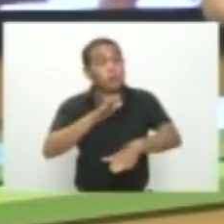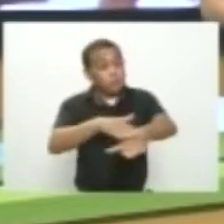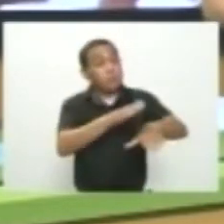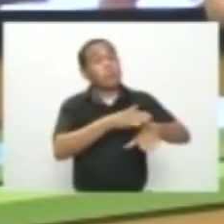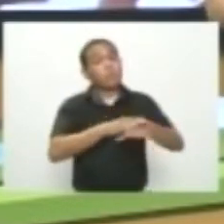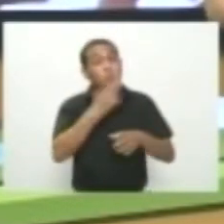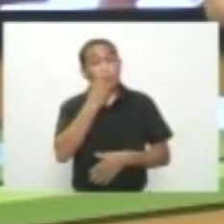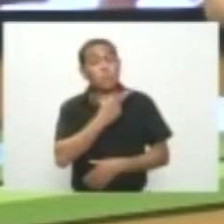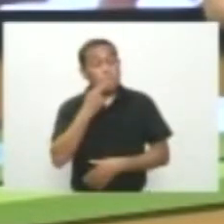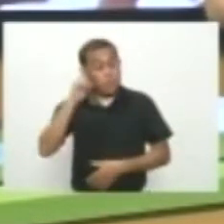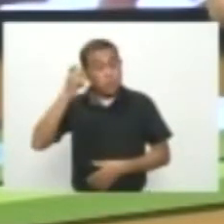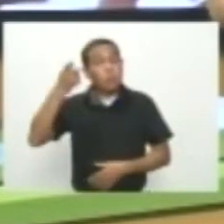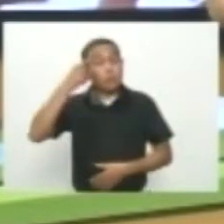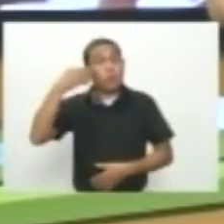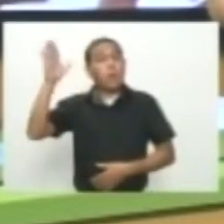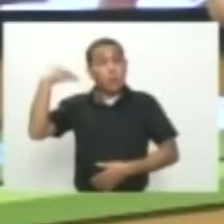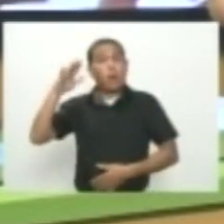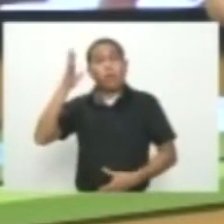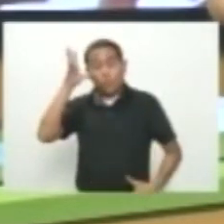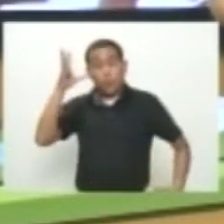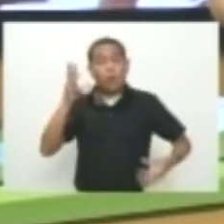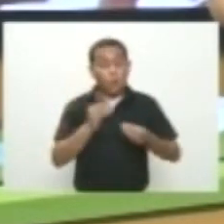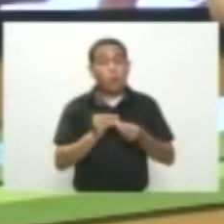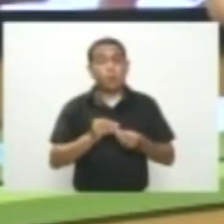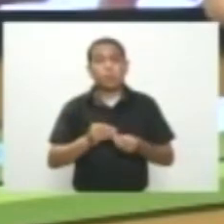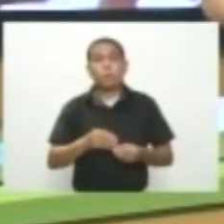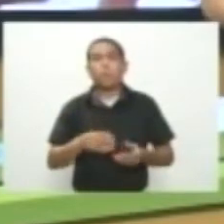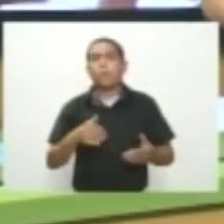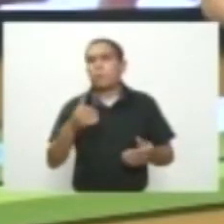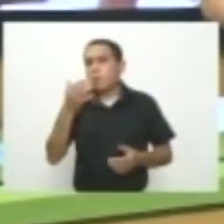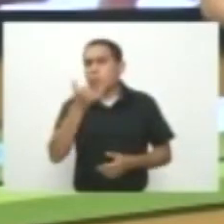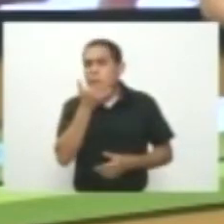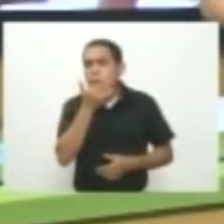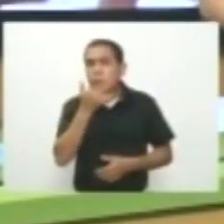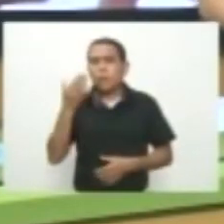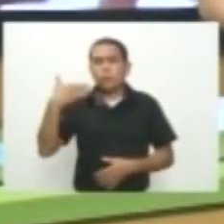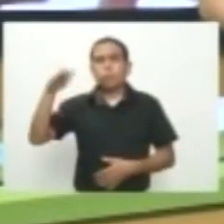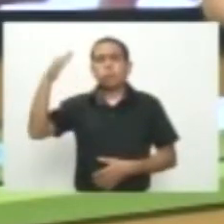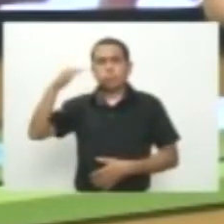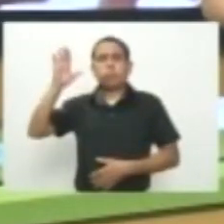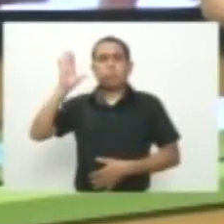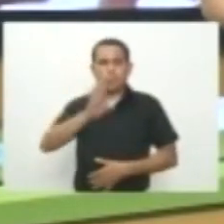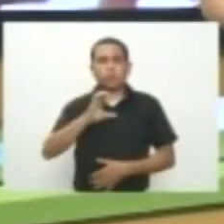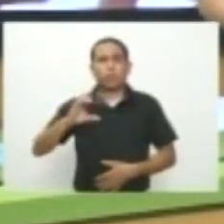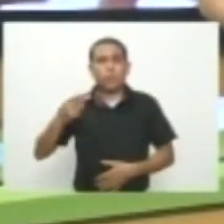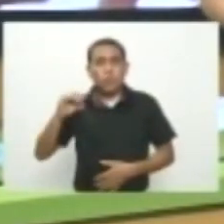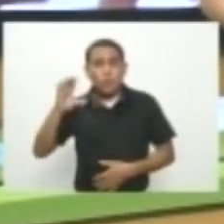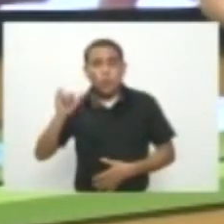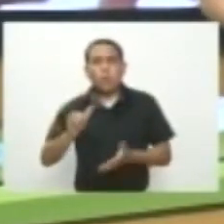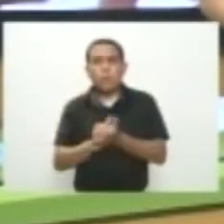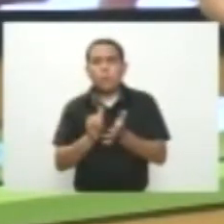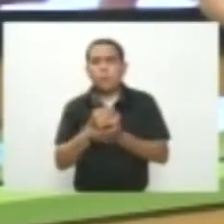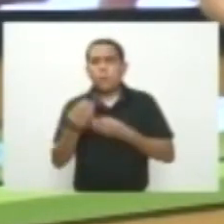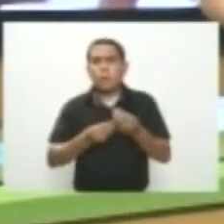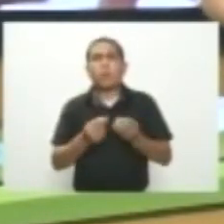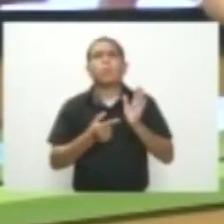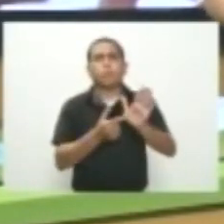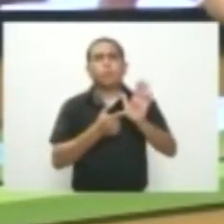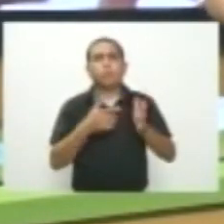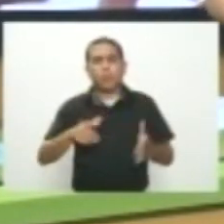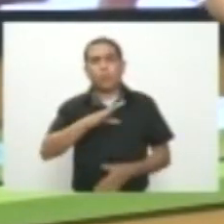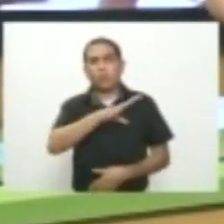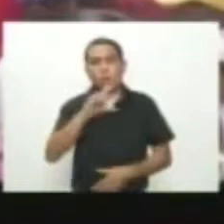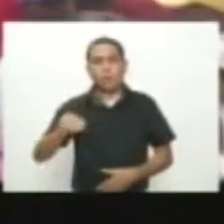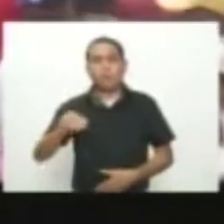compromisos pactados desde el año pasado La crisis se desató en esta zona del país, estalló e hizo eco en la región